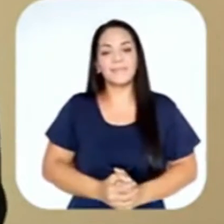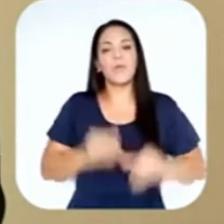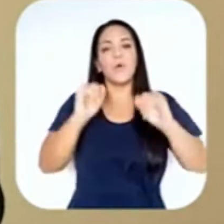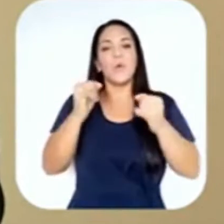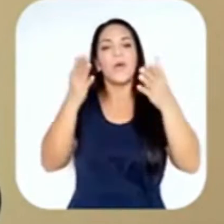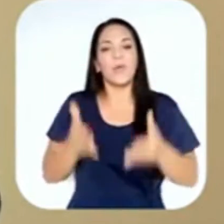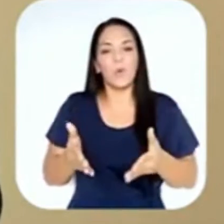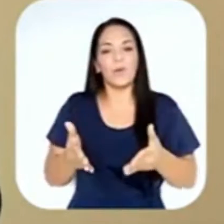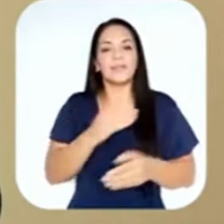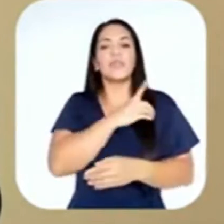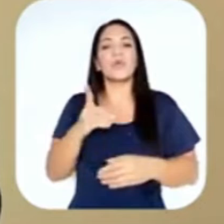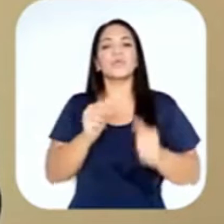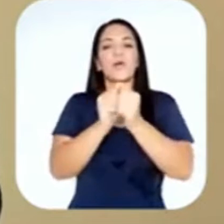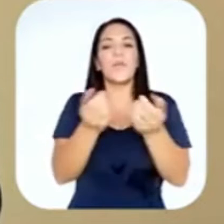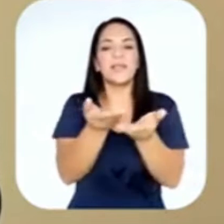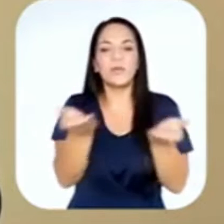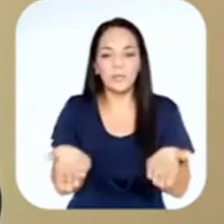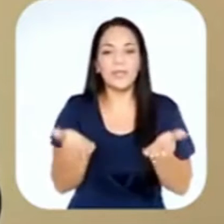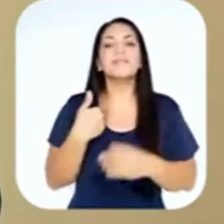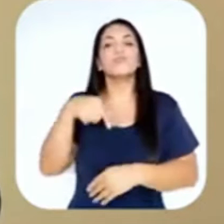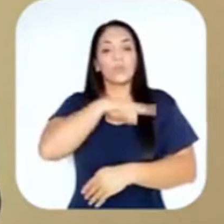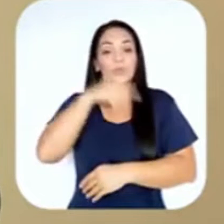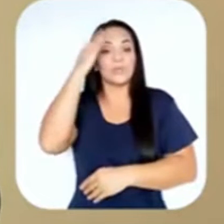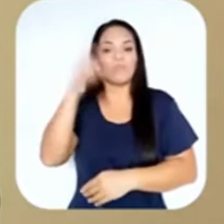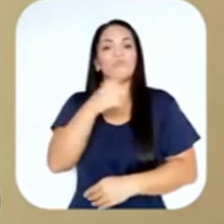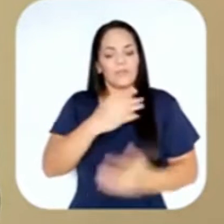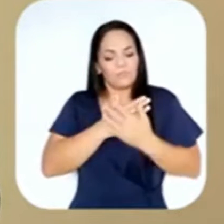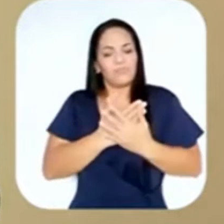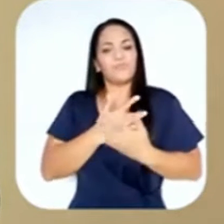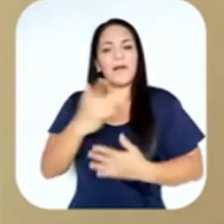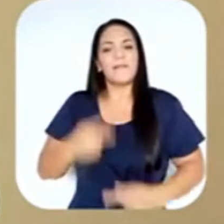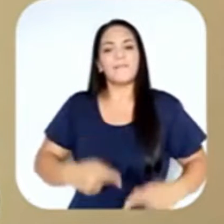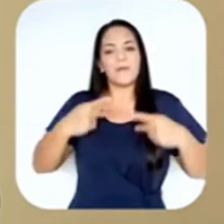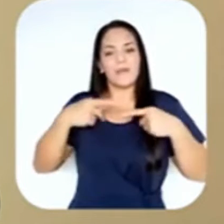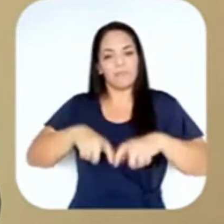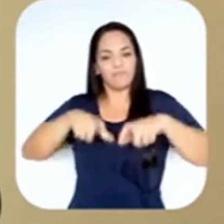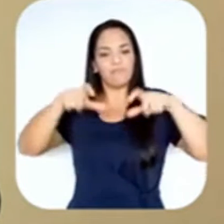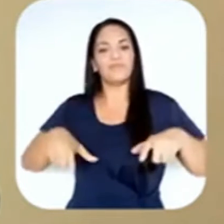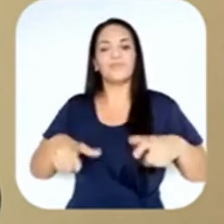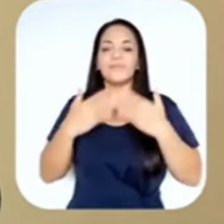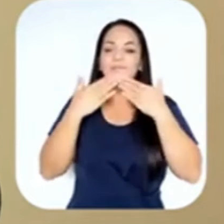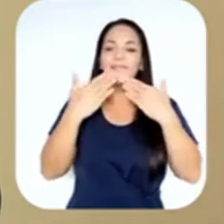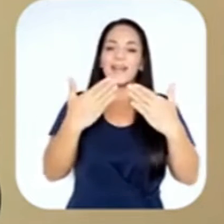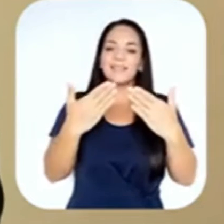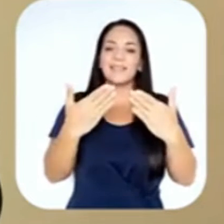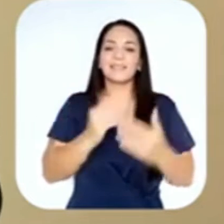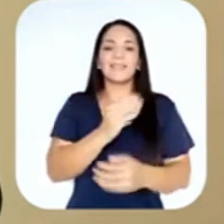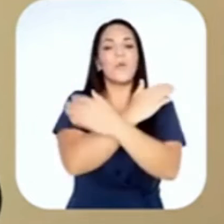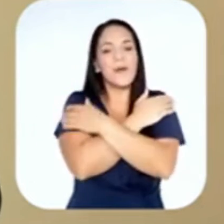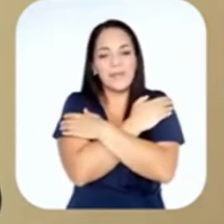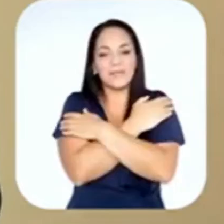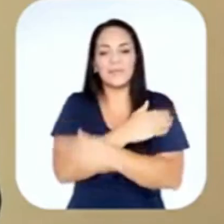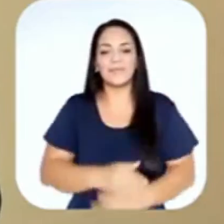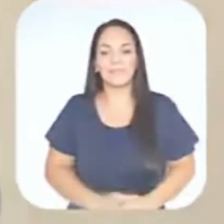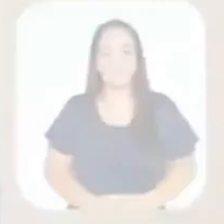Muchachos, que Dios nos los acompañe. Sabemos que van a dejar alma, vida y corazón en esa cancha. Muchísimas gracias.